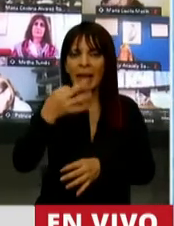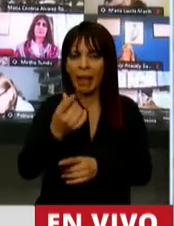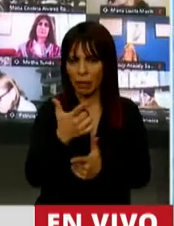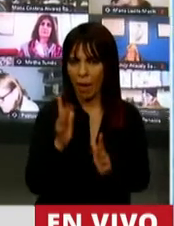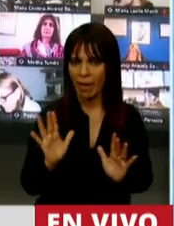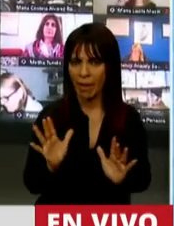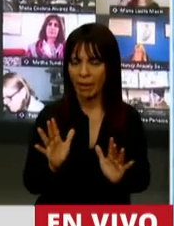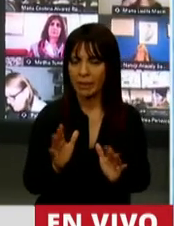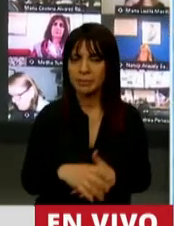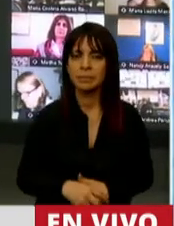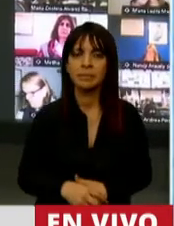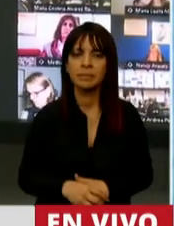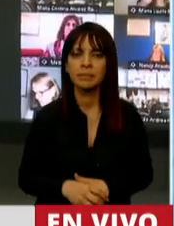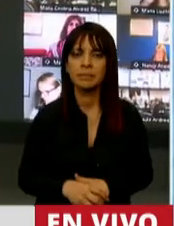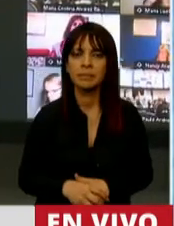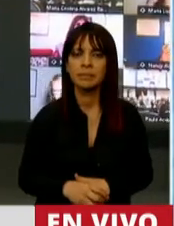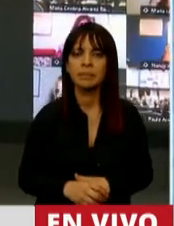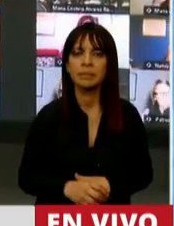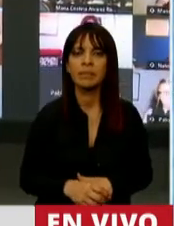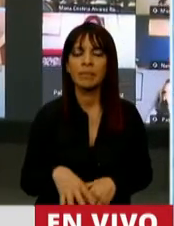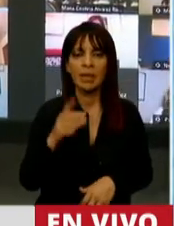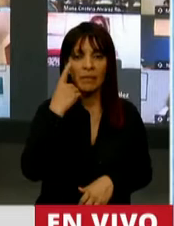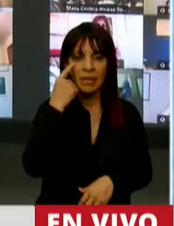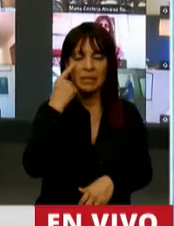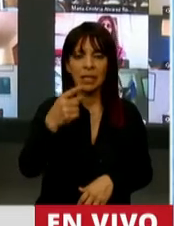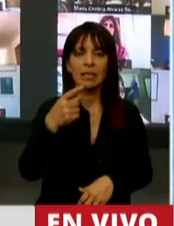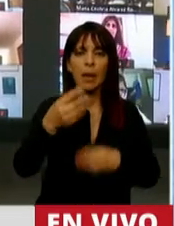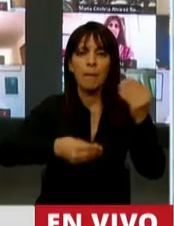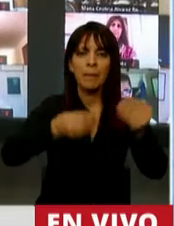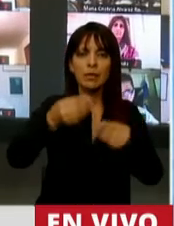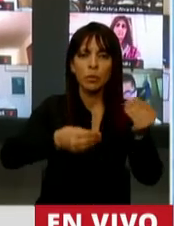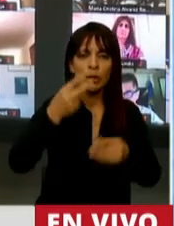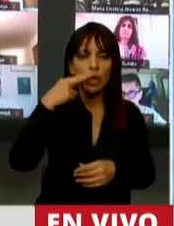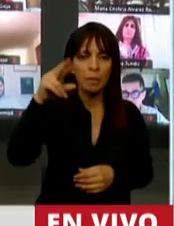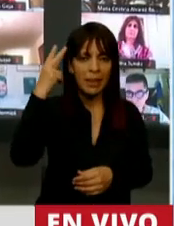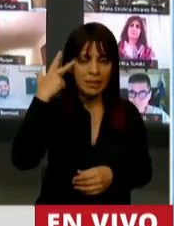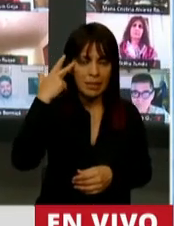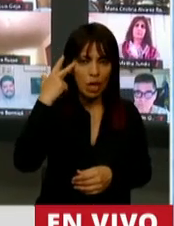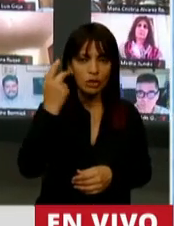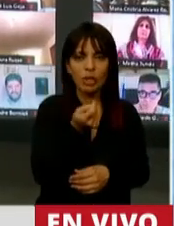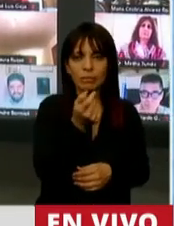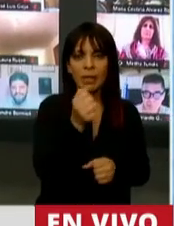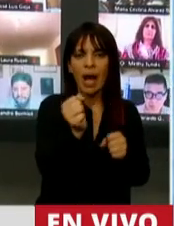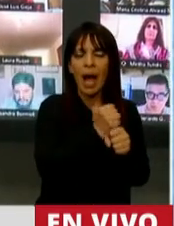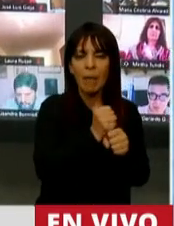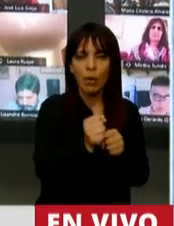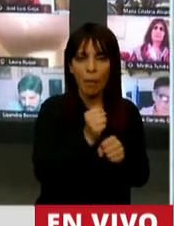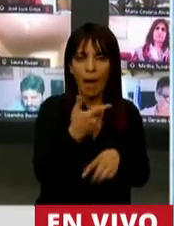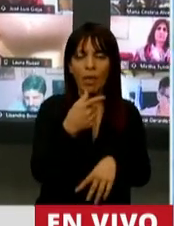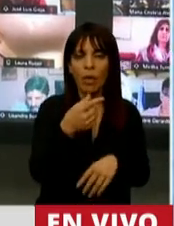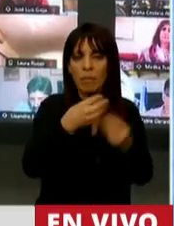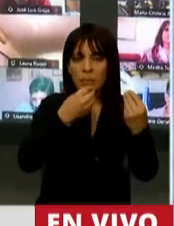atraviesa el Estado. Fíjense que el presupuesto 2018 apenas ha sido aprobado, perdió